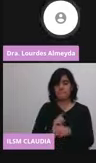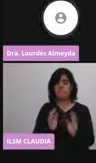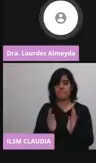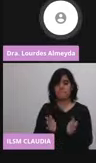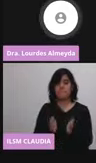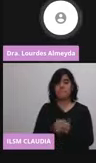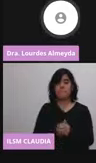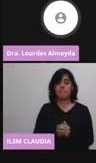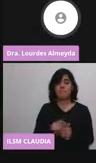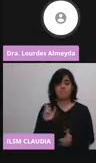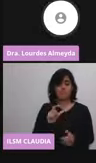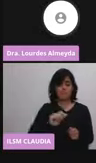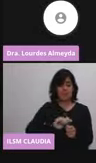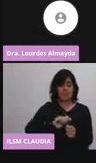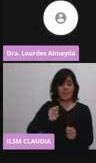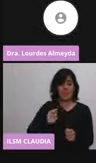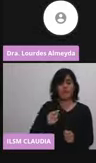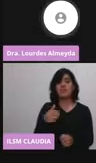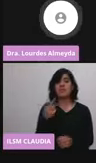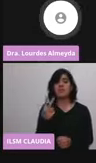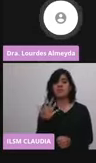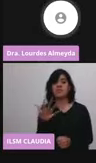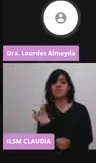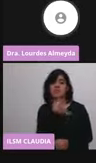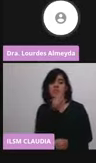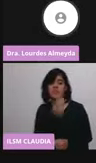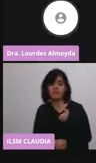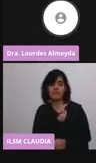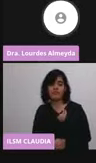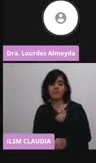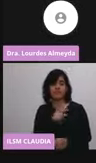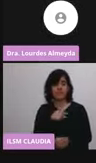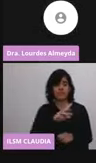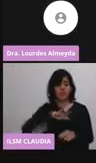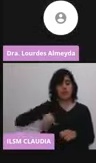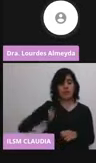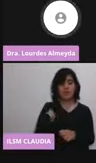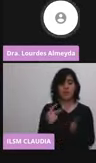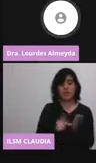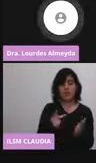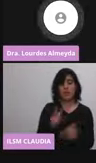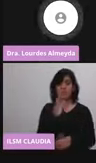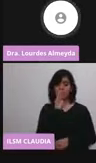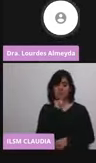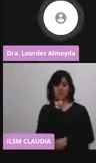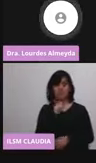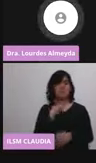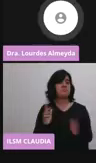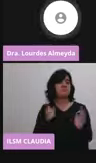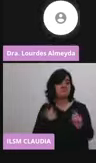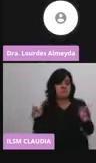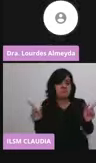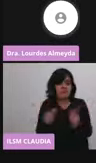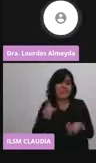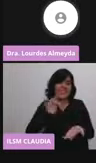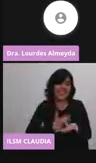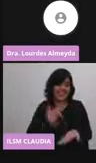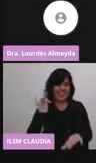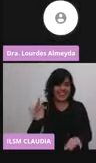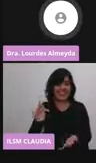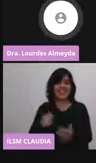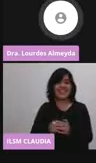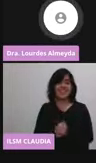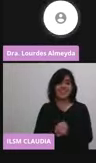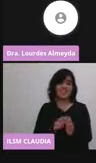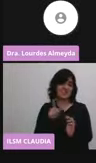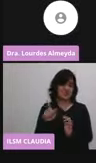un frasco de dos a cinco minutos. Y no se puede almacenar de más dos a más ocho. Y esto es todo. Gracias. Y bueno, si